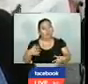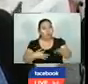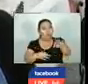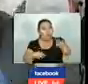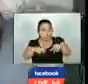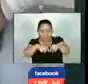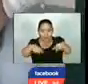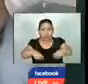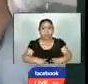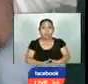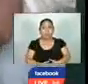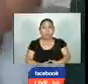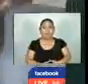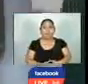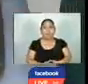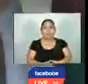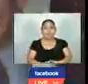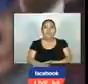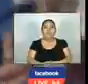billetes falsos.